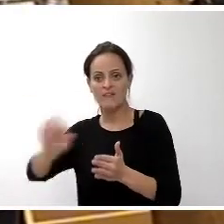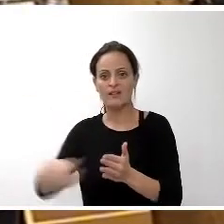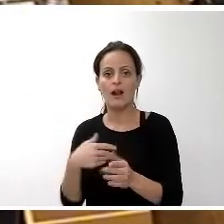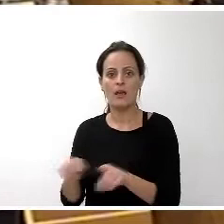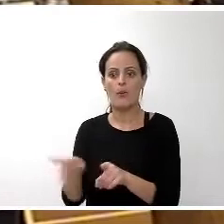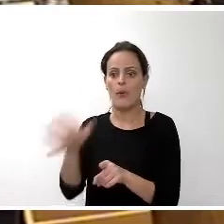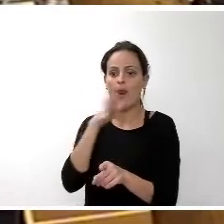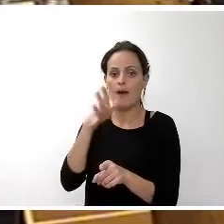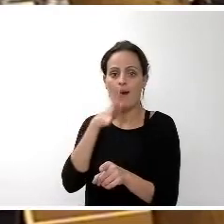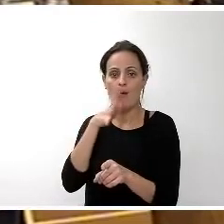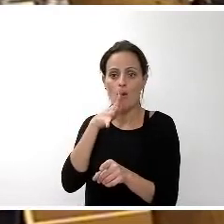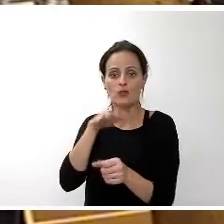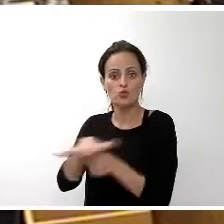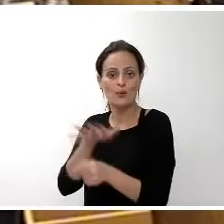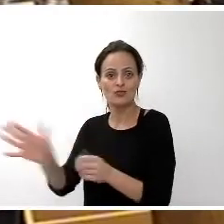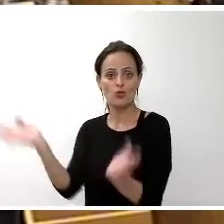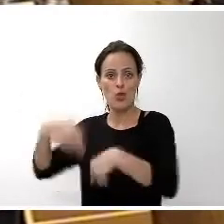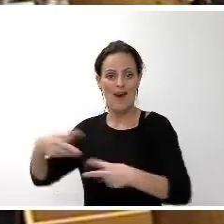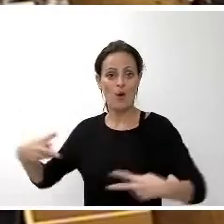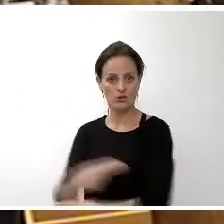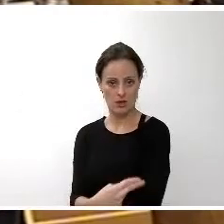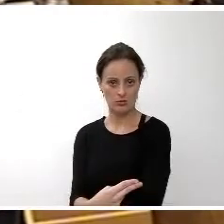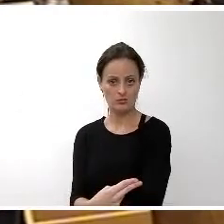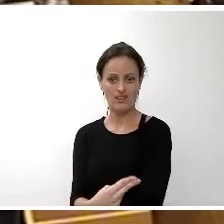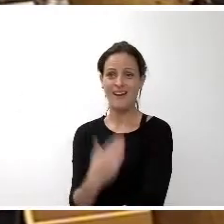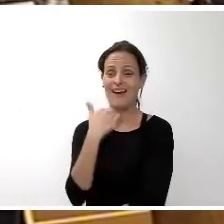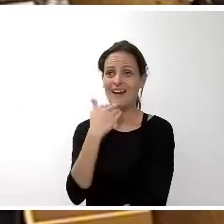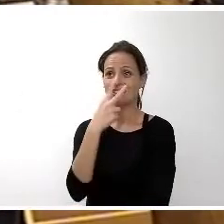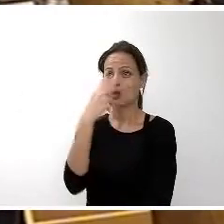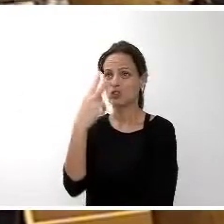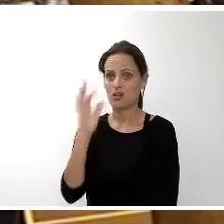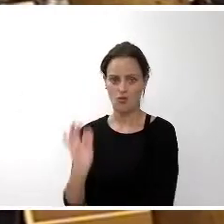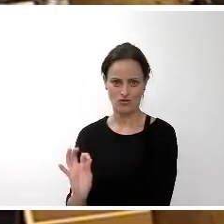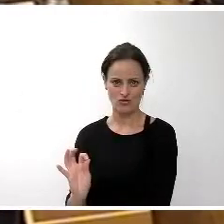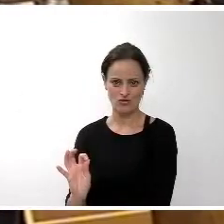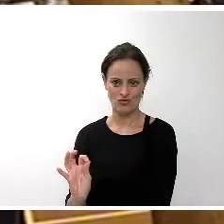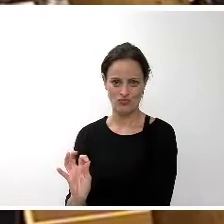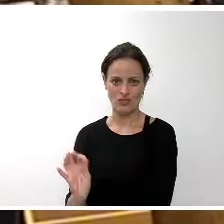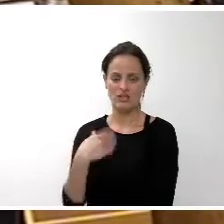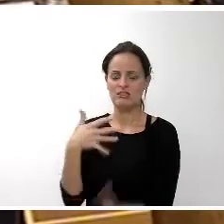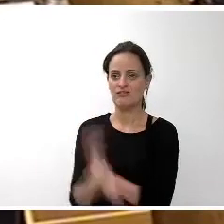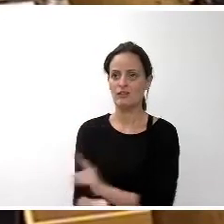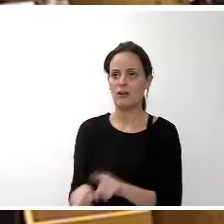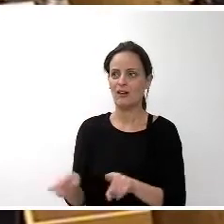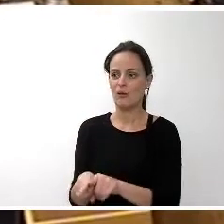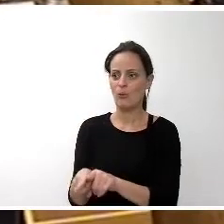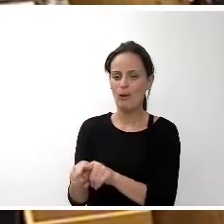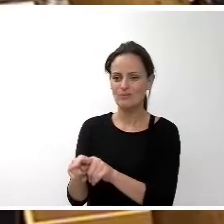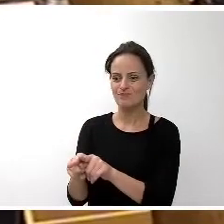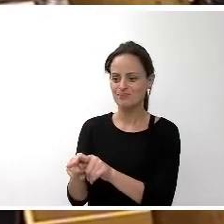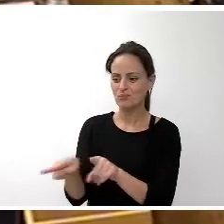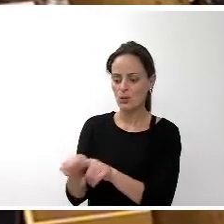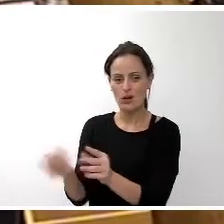Tras dos años así, con el depósito hundido, sin ningún tipo de intervención contra la